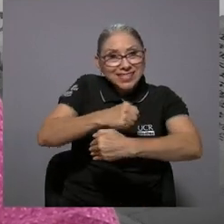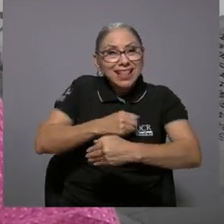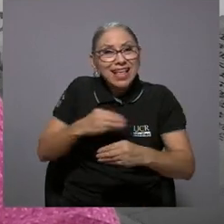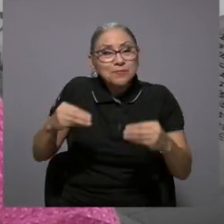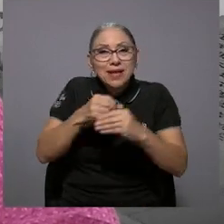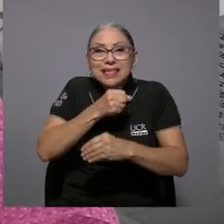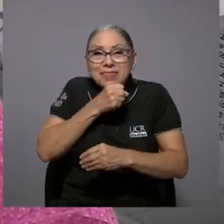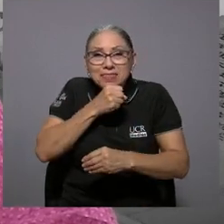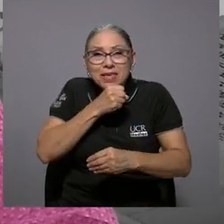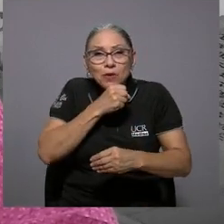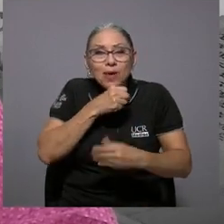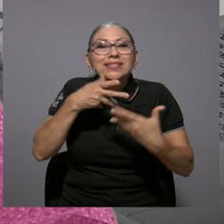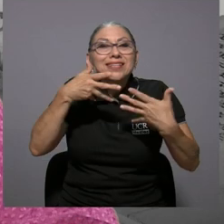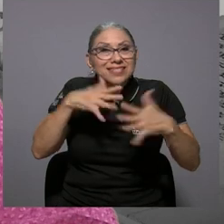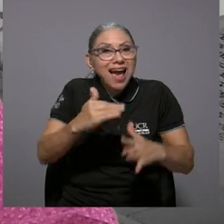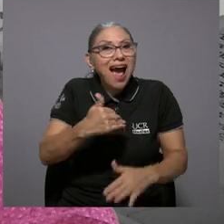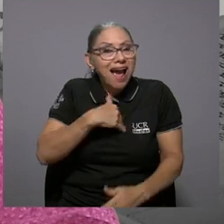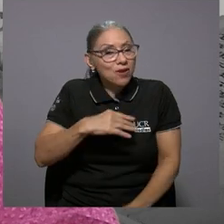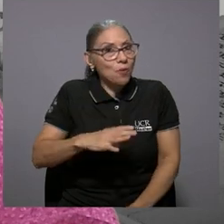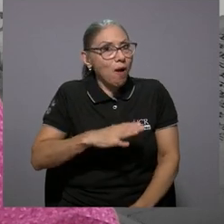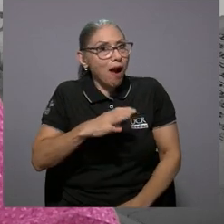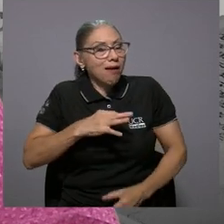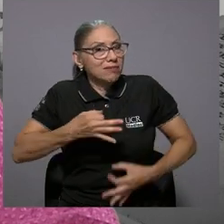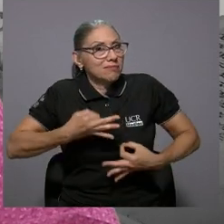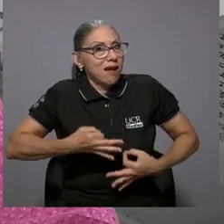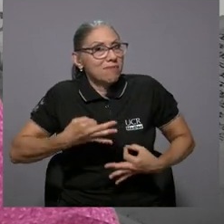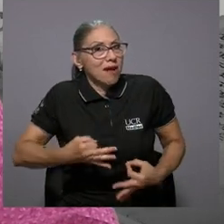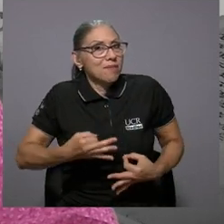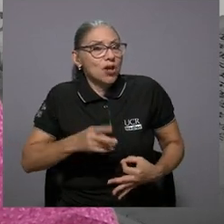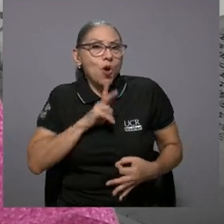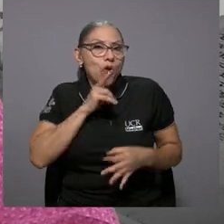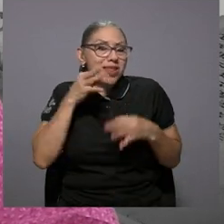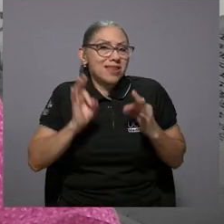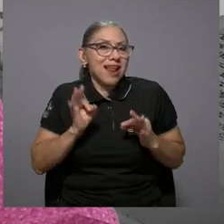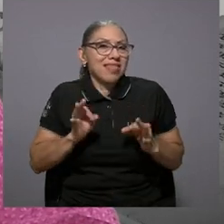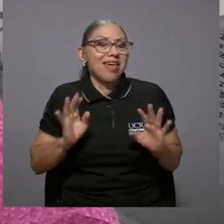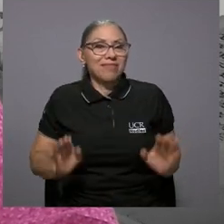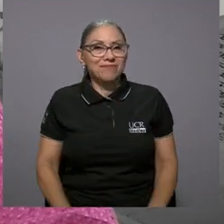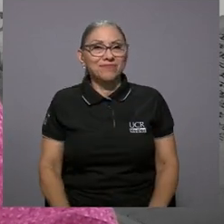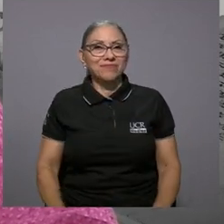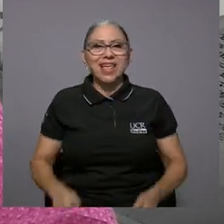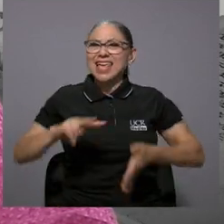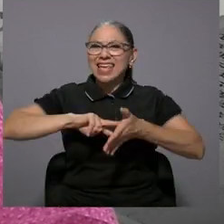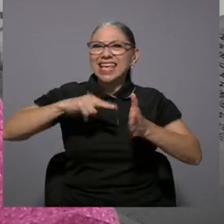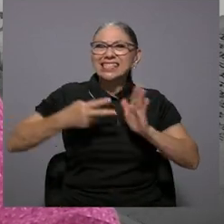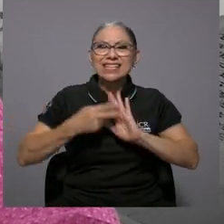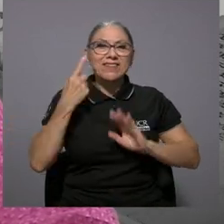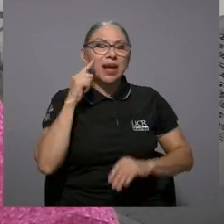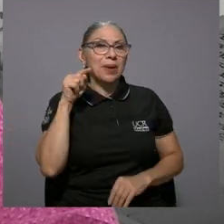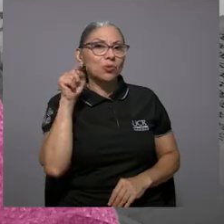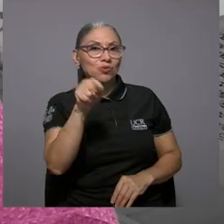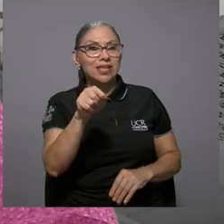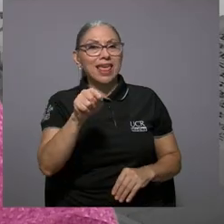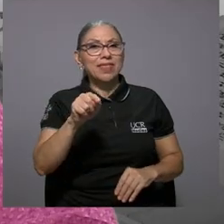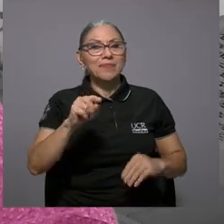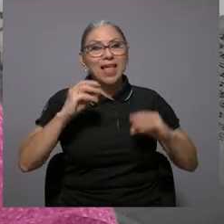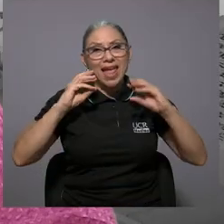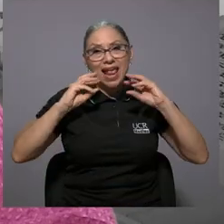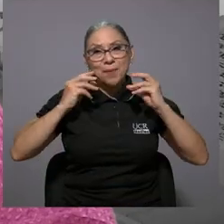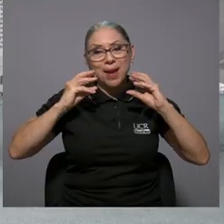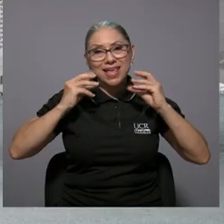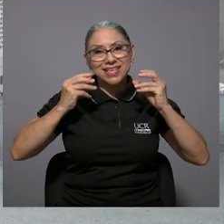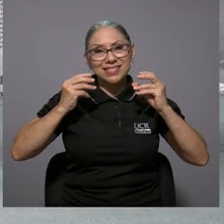embargo incluso en las recetas más antiguas ya existe una una sofisticación y una originalidad